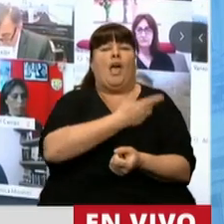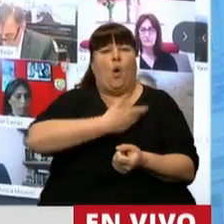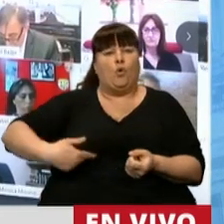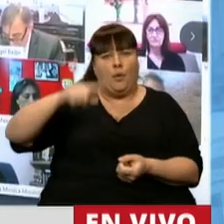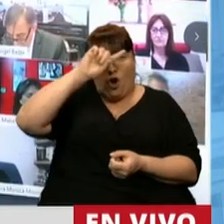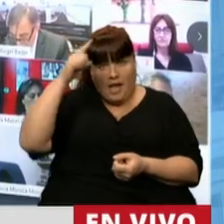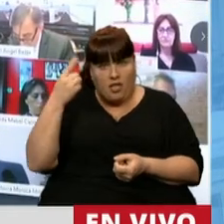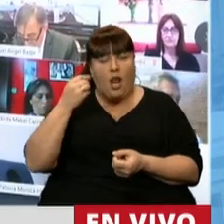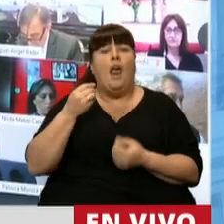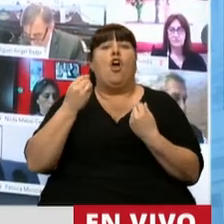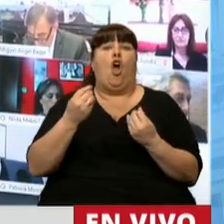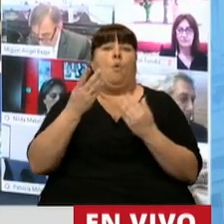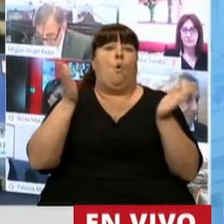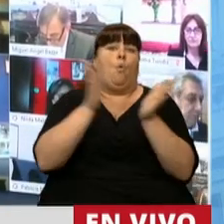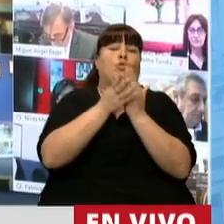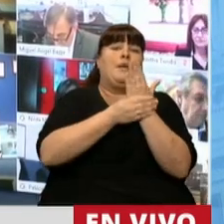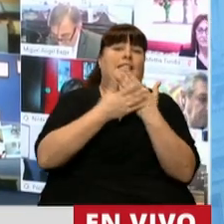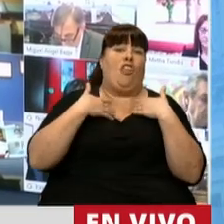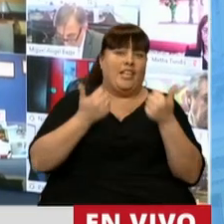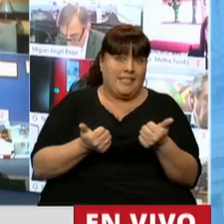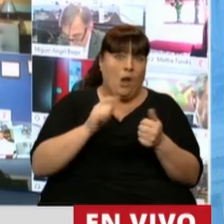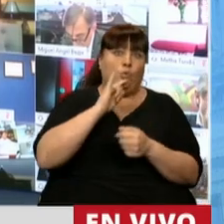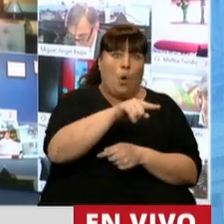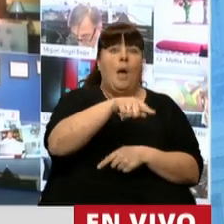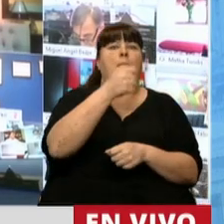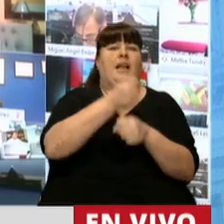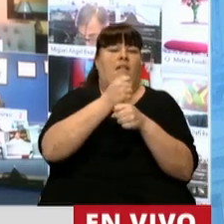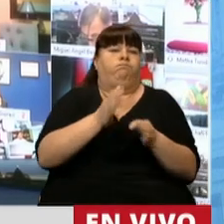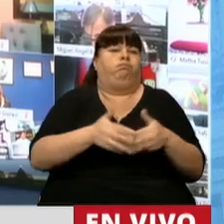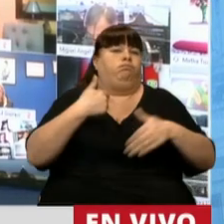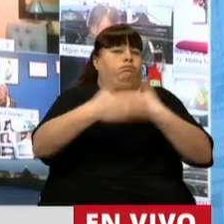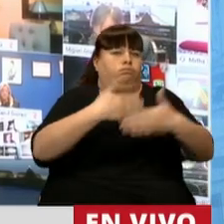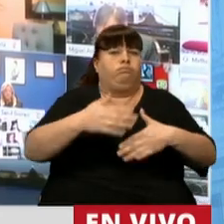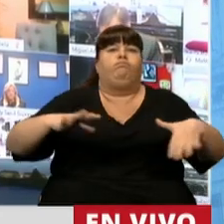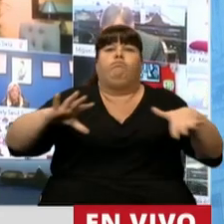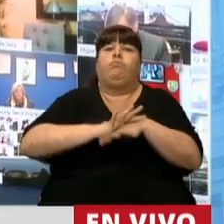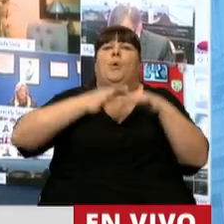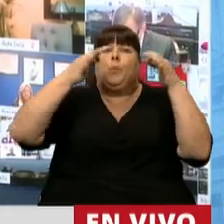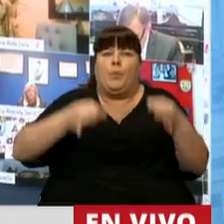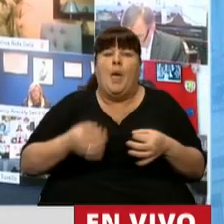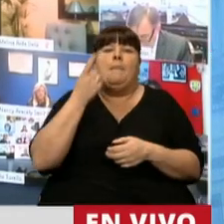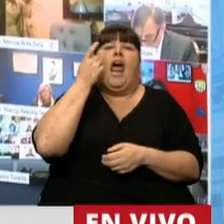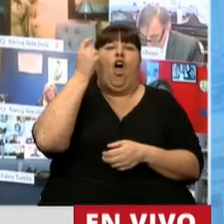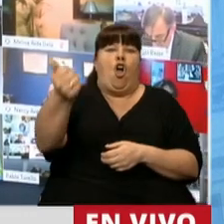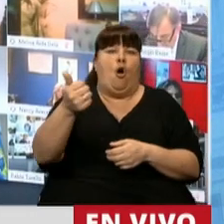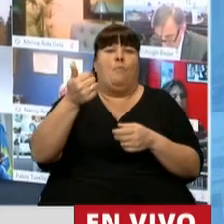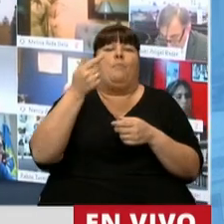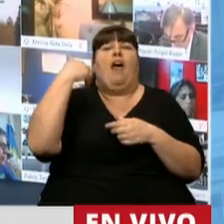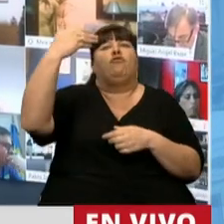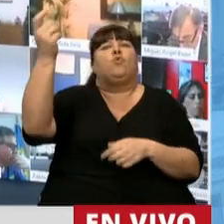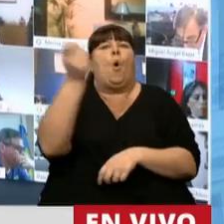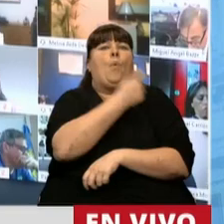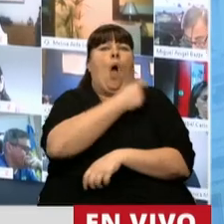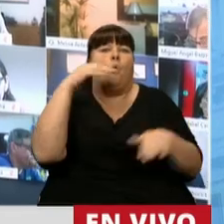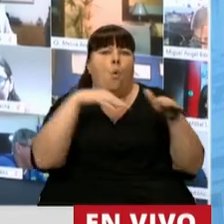Nacional a través del Ministerio de Salud para que pueda actuar con solidaridad y eficiencia en la adquisición y reservas de las futuras